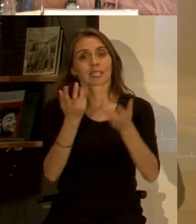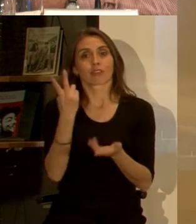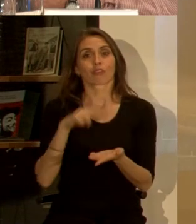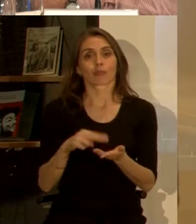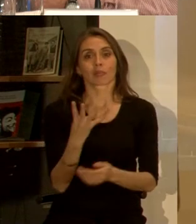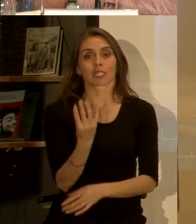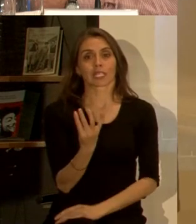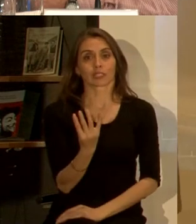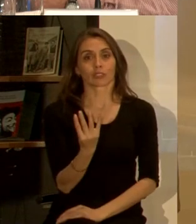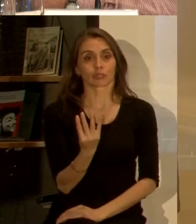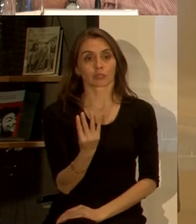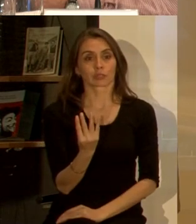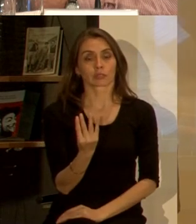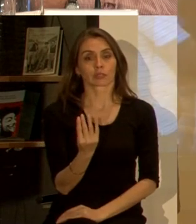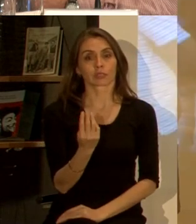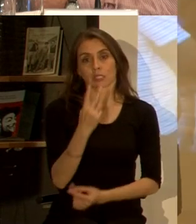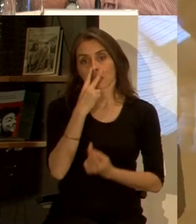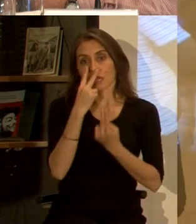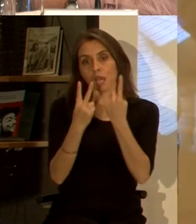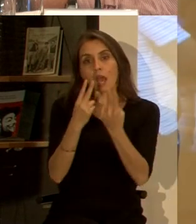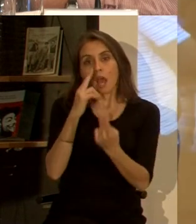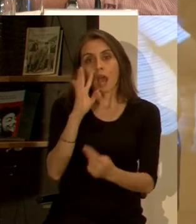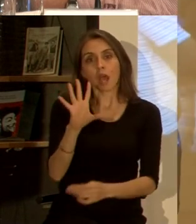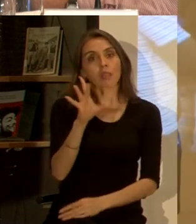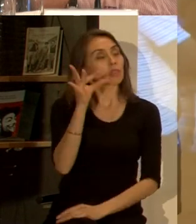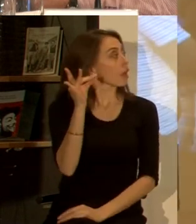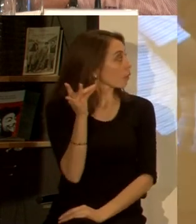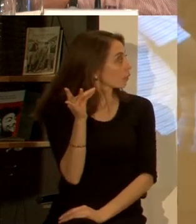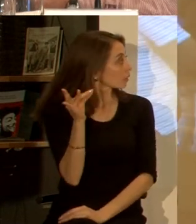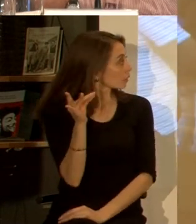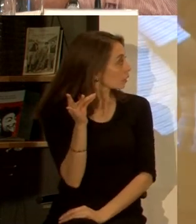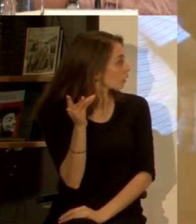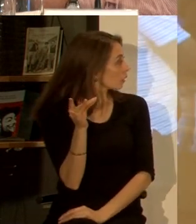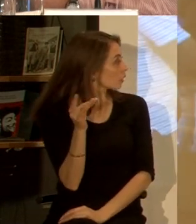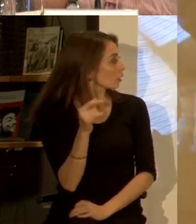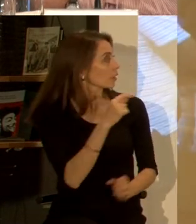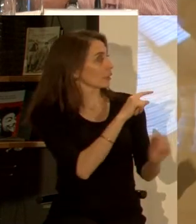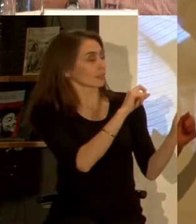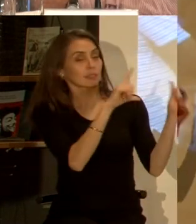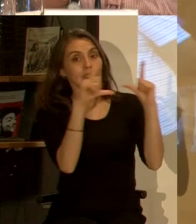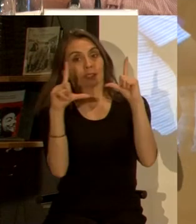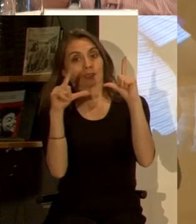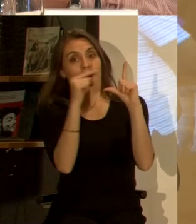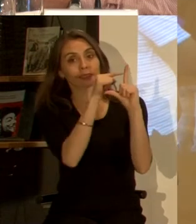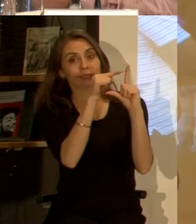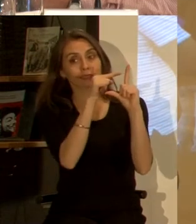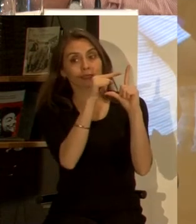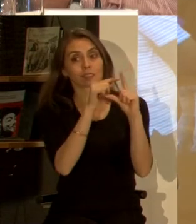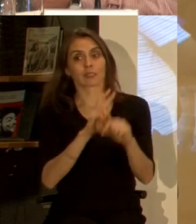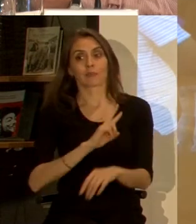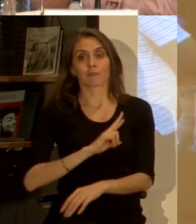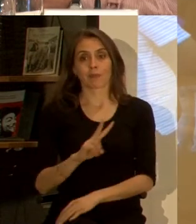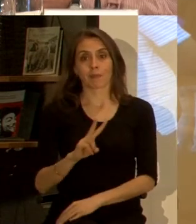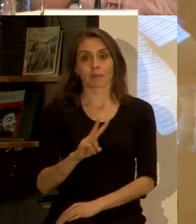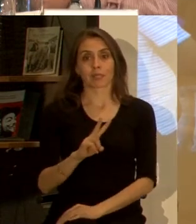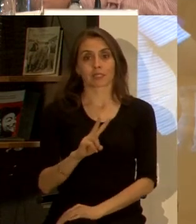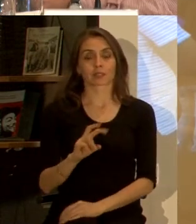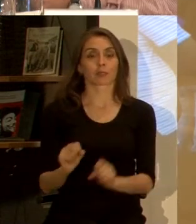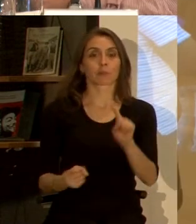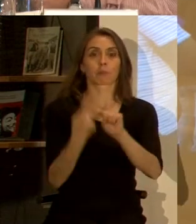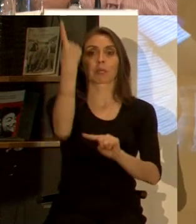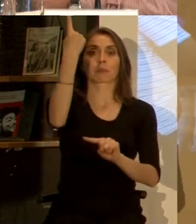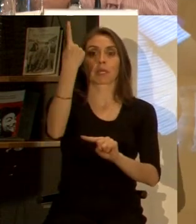2014 y nos damos cuenta entonces que este tipo de imágenes Valparaíso es el pionero